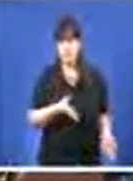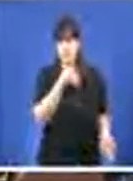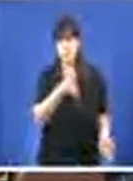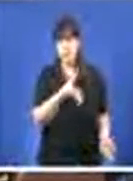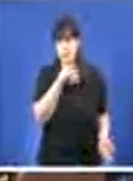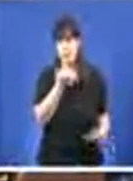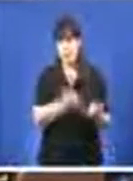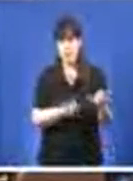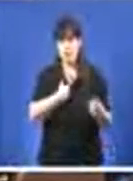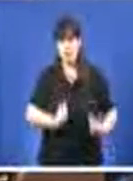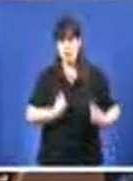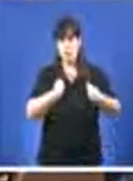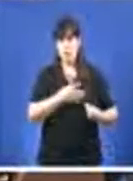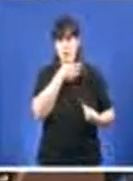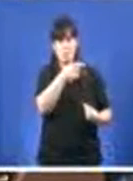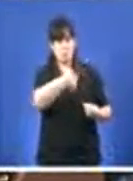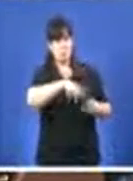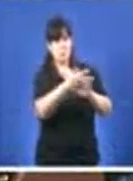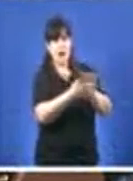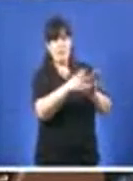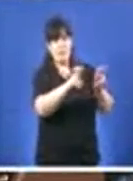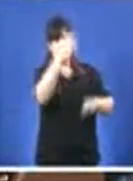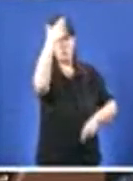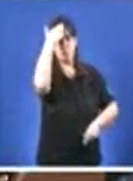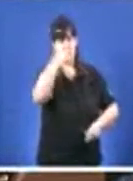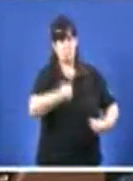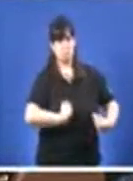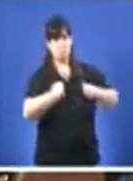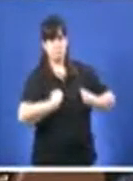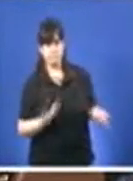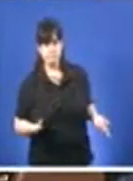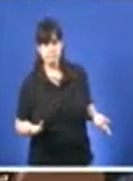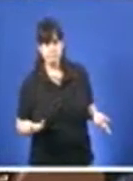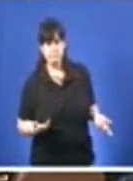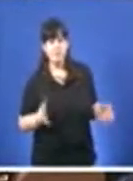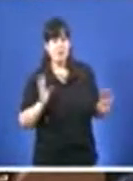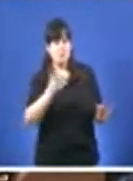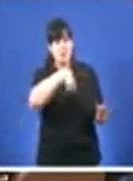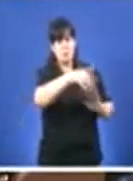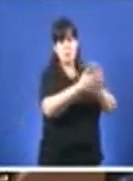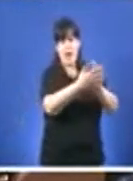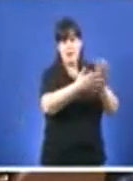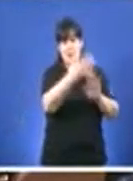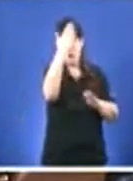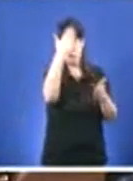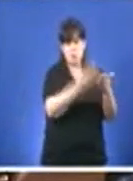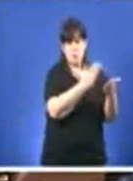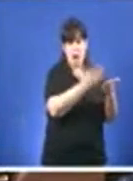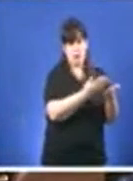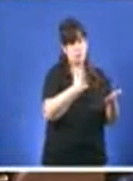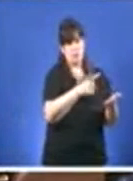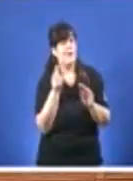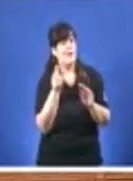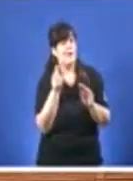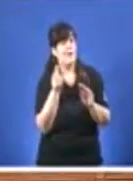que vostedes fale de sumarios. Pero como parece ser que non quere falar de sumarios, eu tampouco vou a falar. pero non hai dúbida